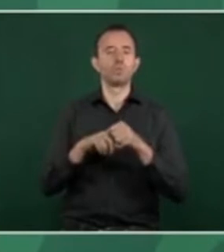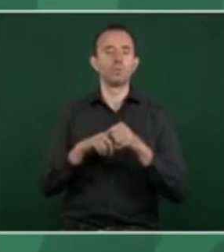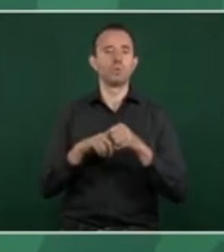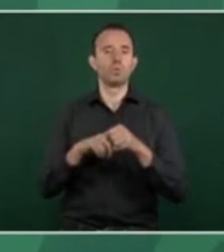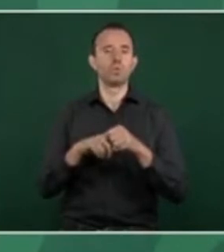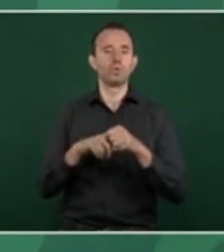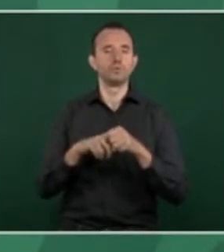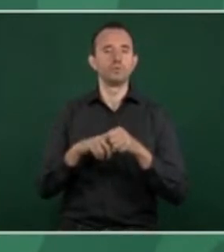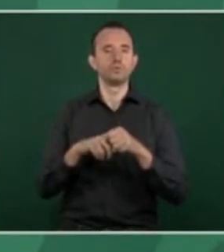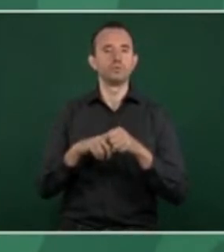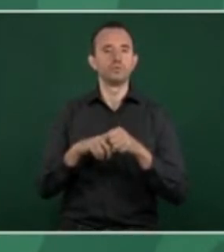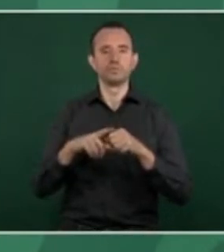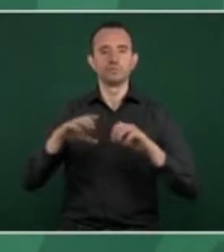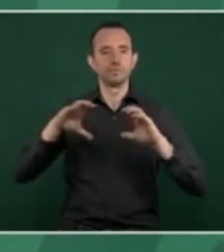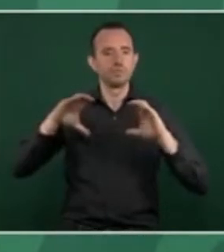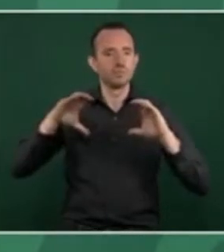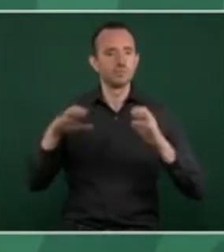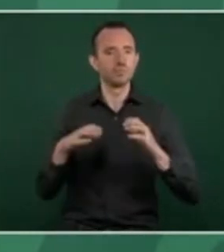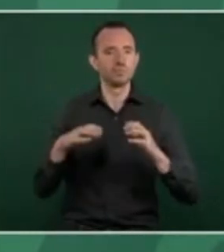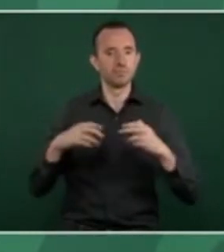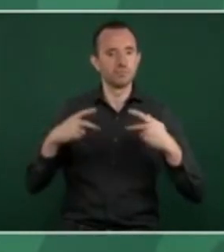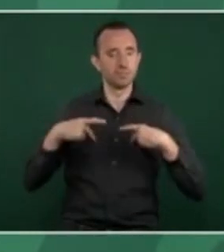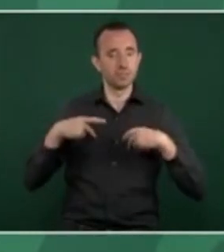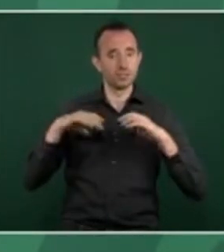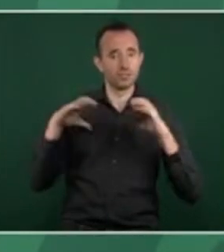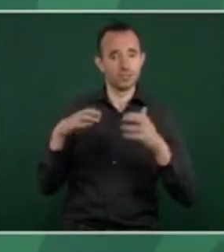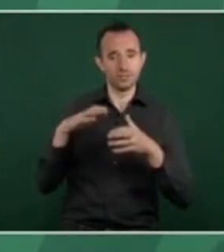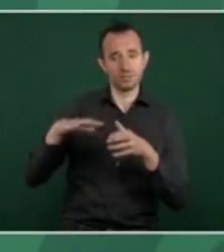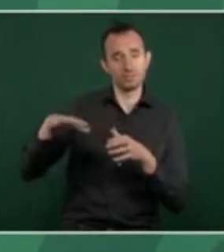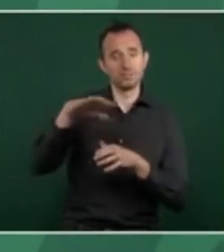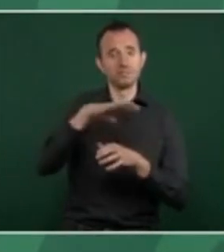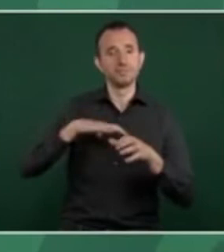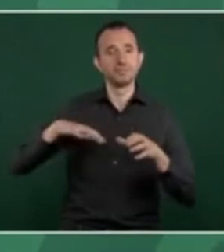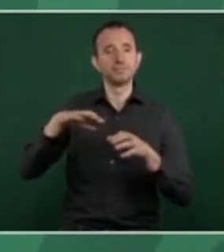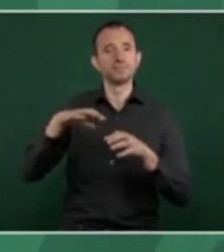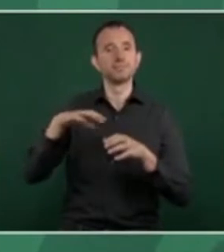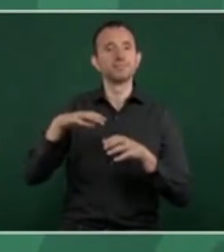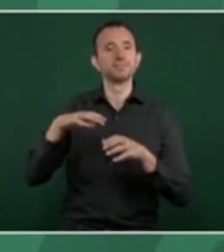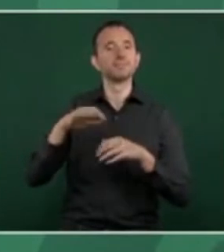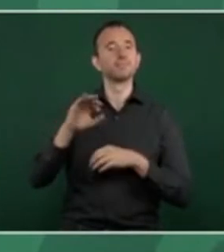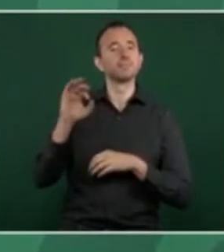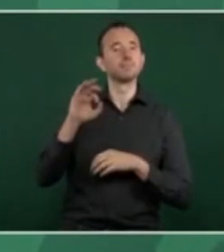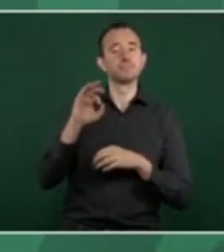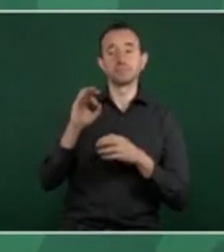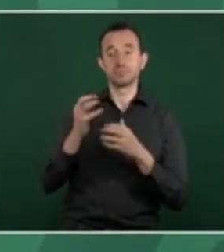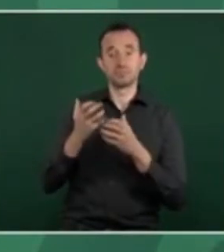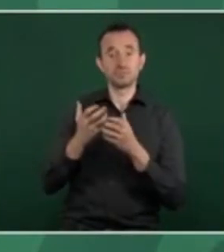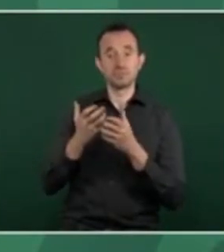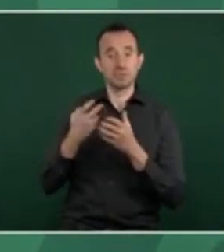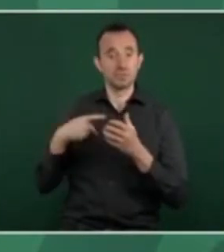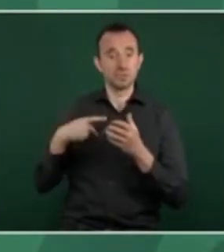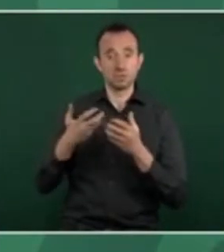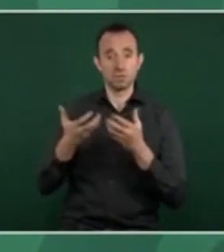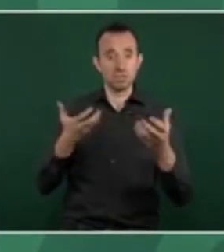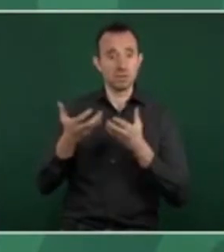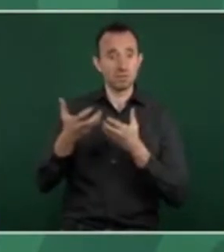más una sociedad se individualiza, más